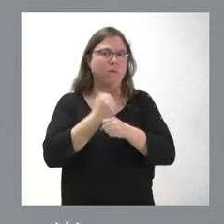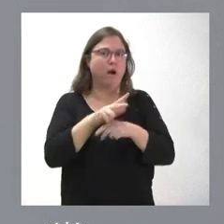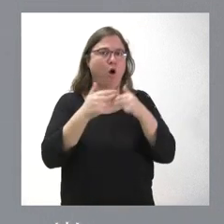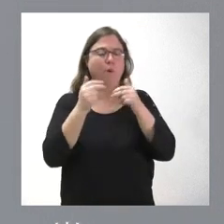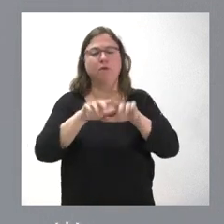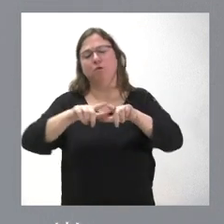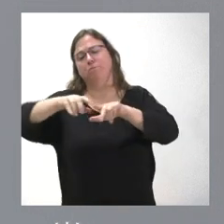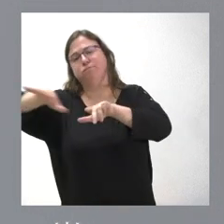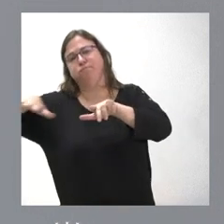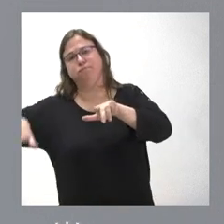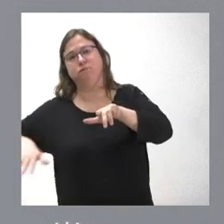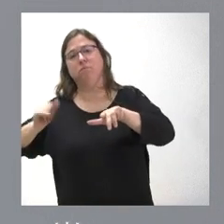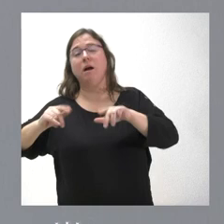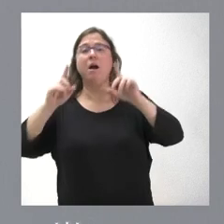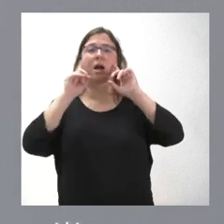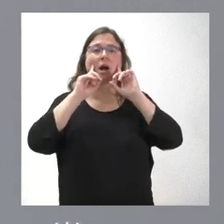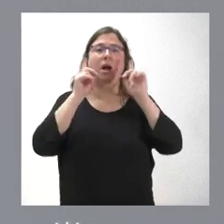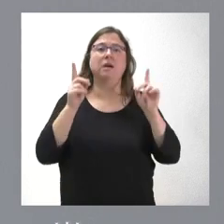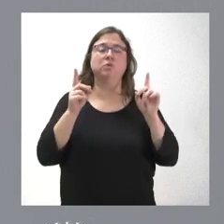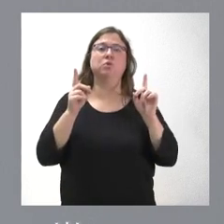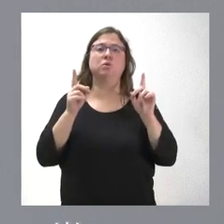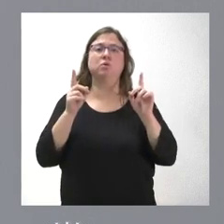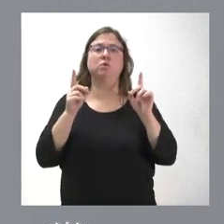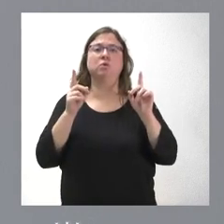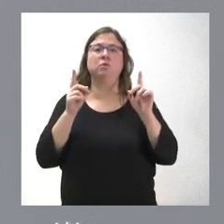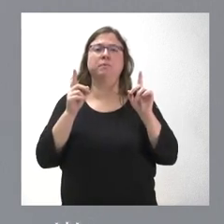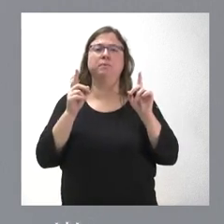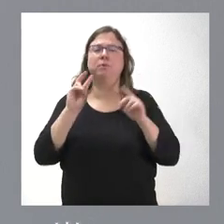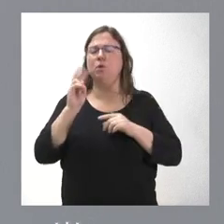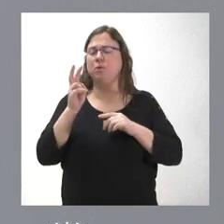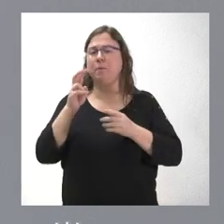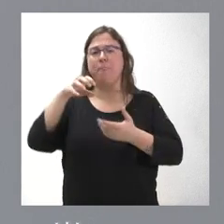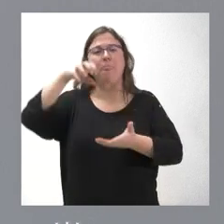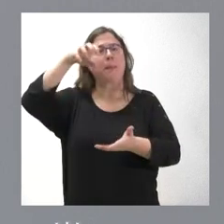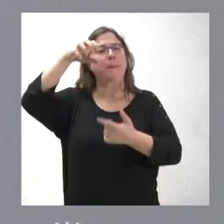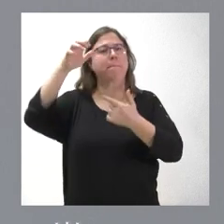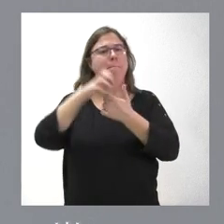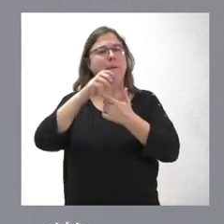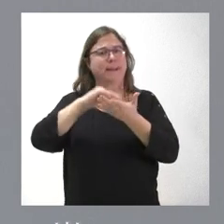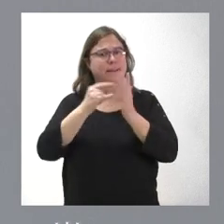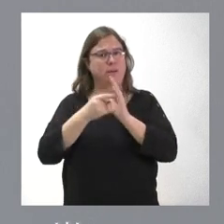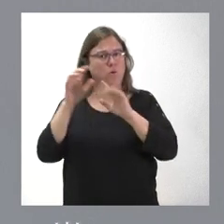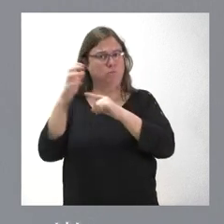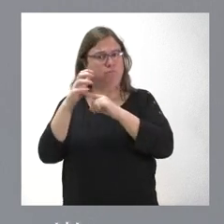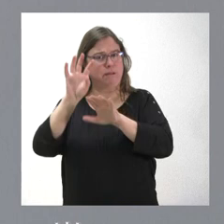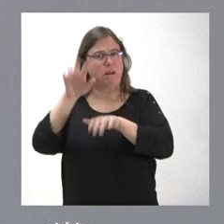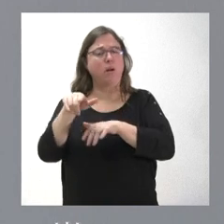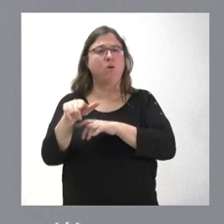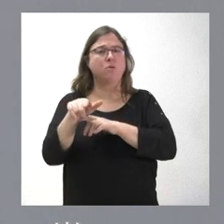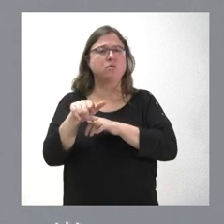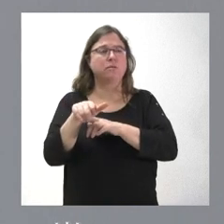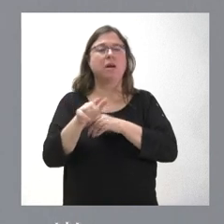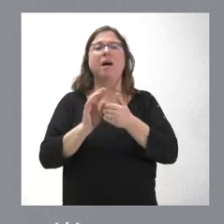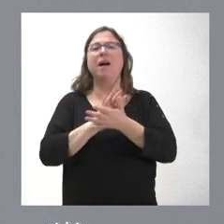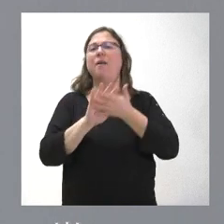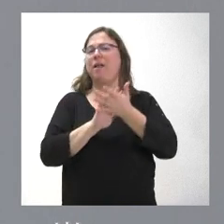el proceso de urbanización. En el caso de la ampliación del parque tecnológico de León, de lo que estamos